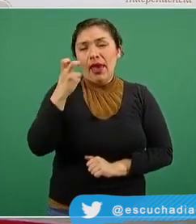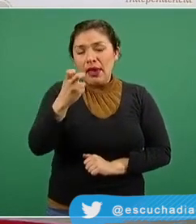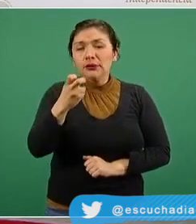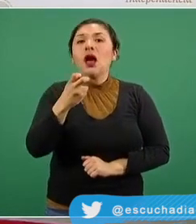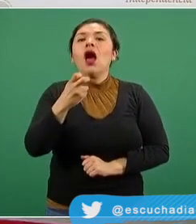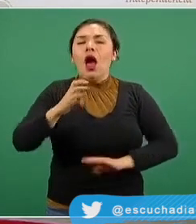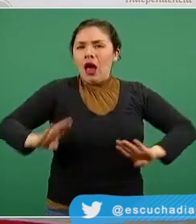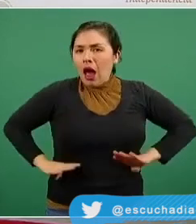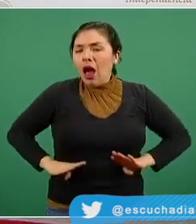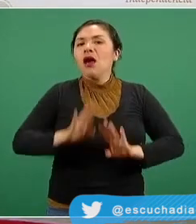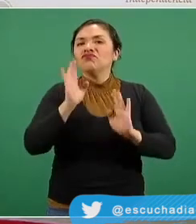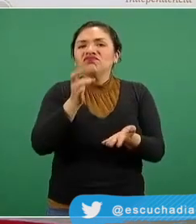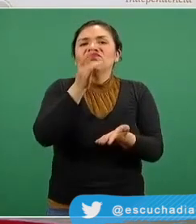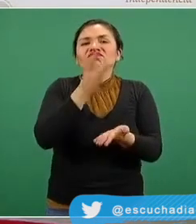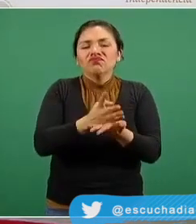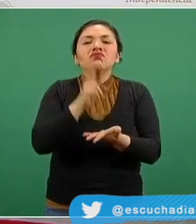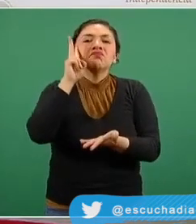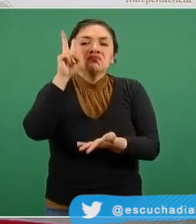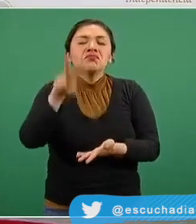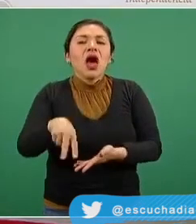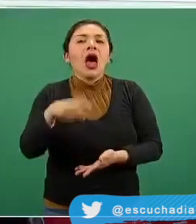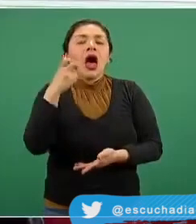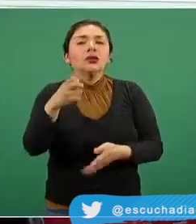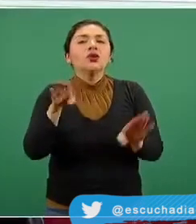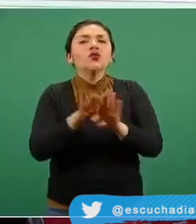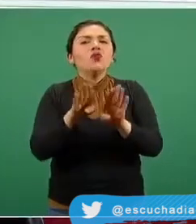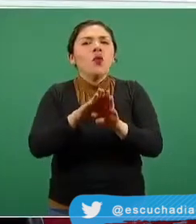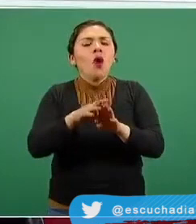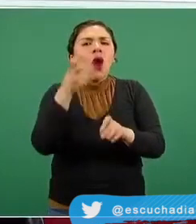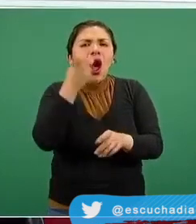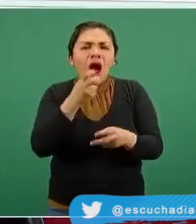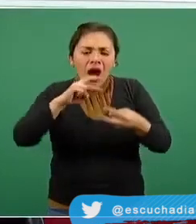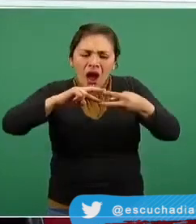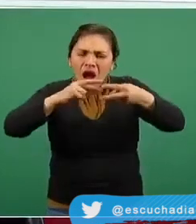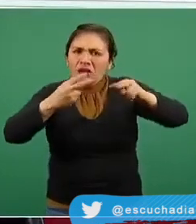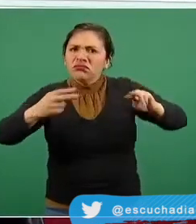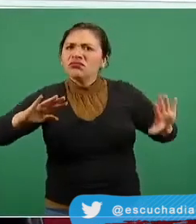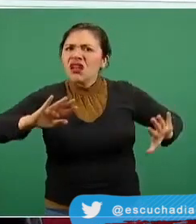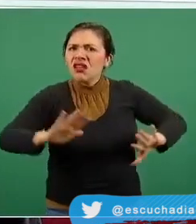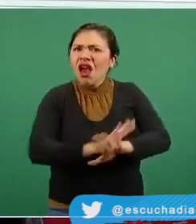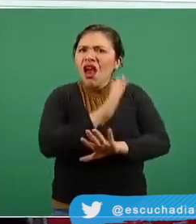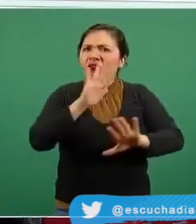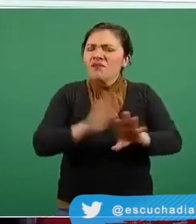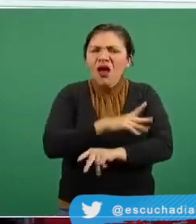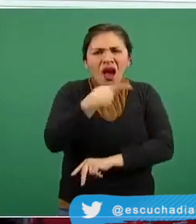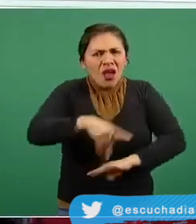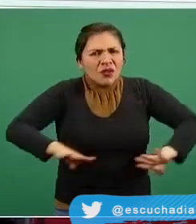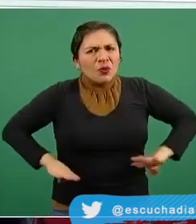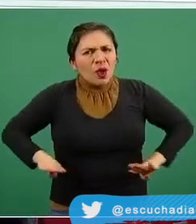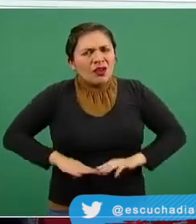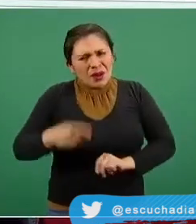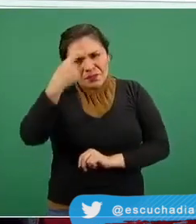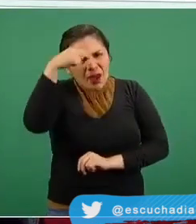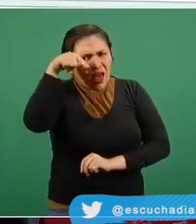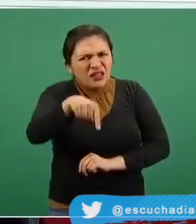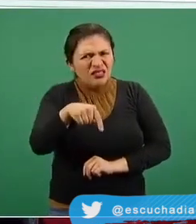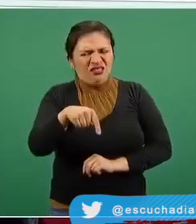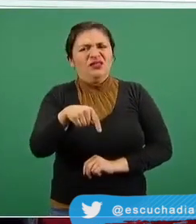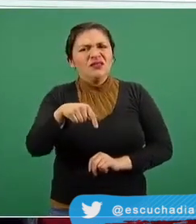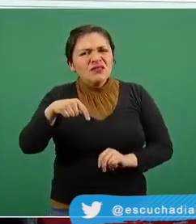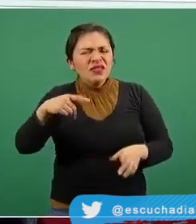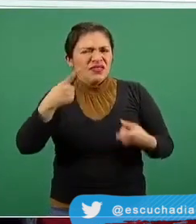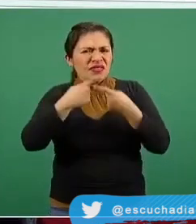permitieron identificar de manera oportuna las mutaciones características que están presentes en esta variable